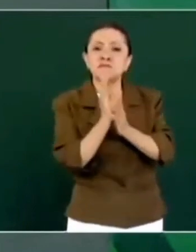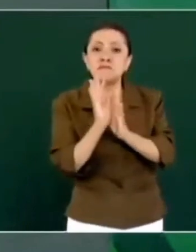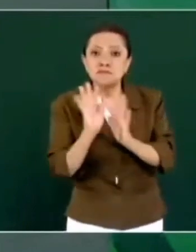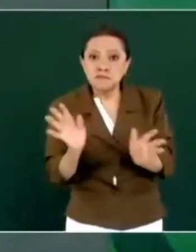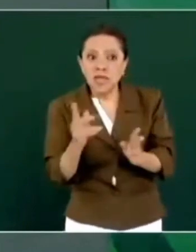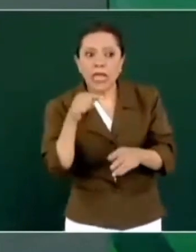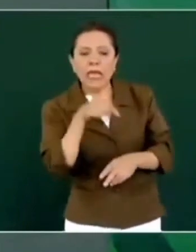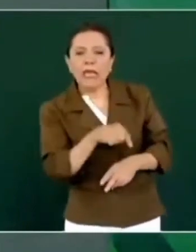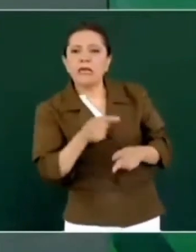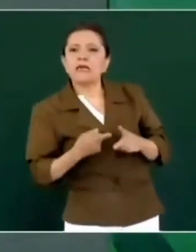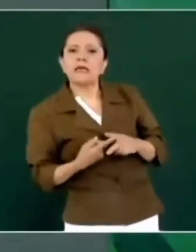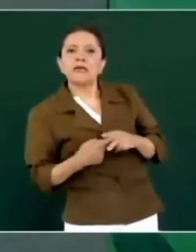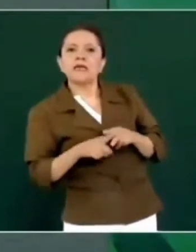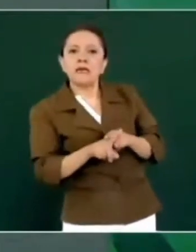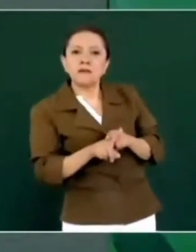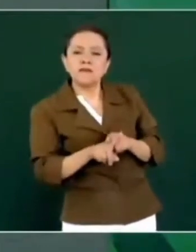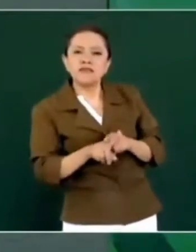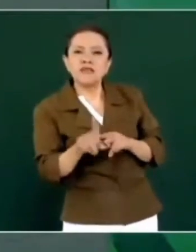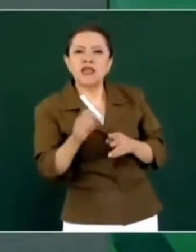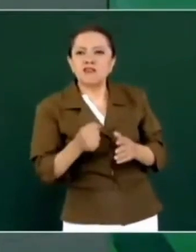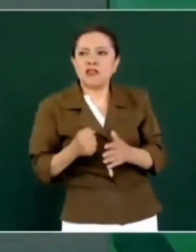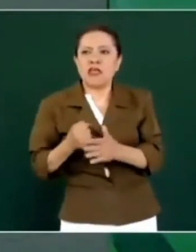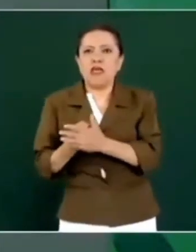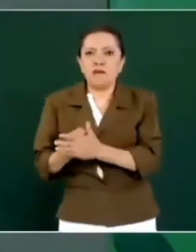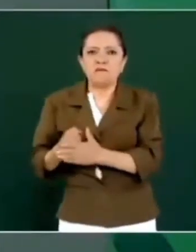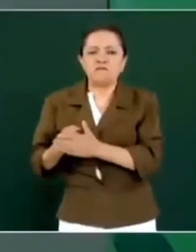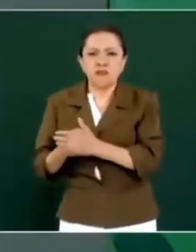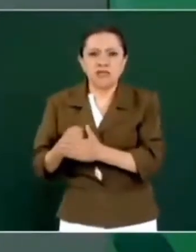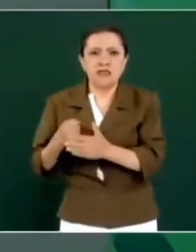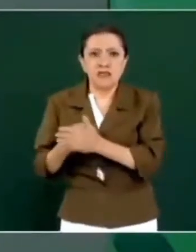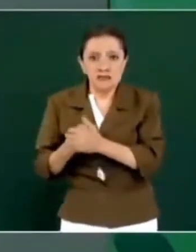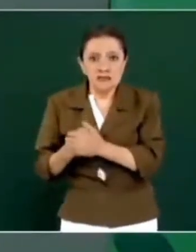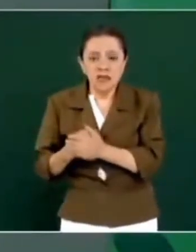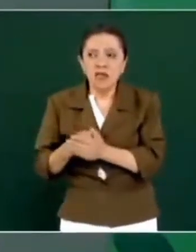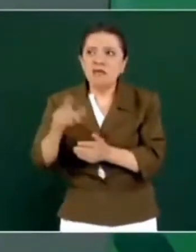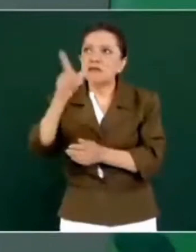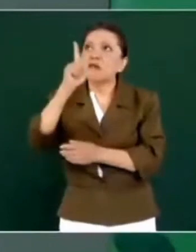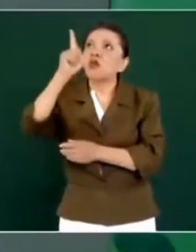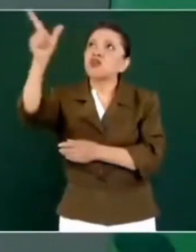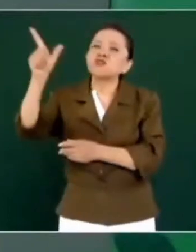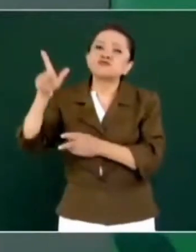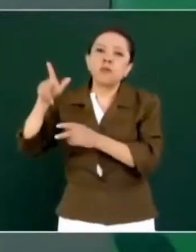empezaron a amenazarlos les cortan la luz